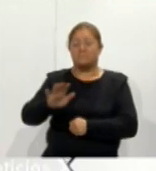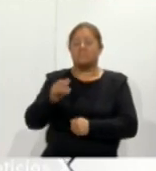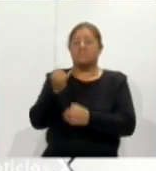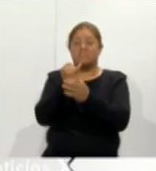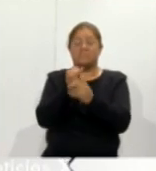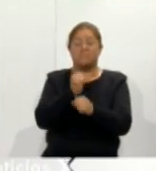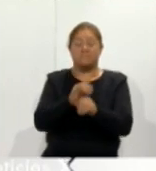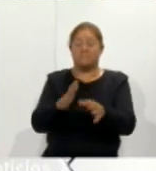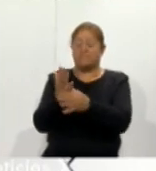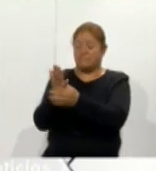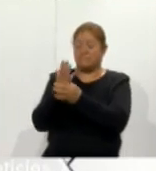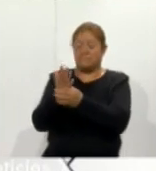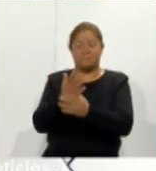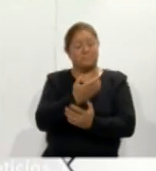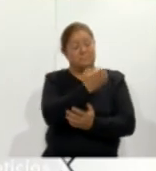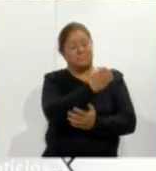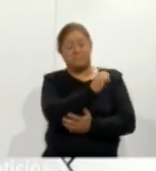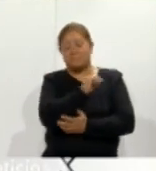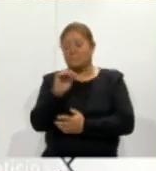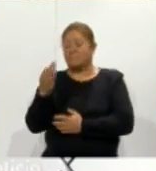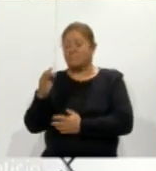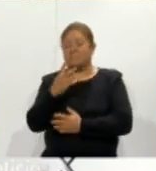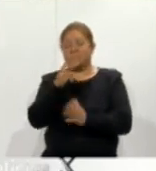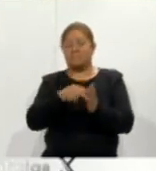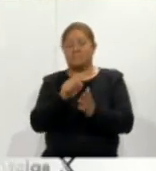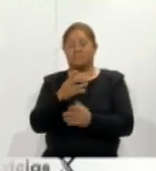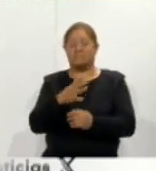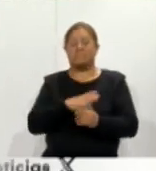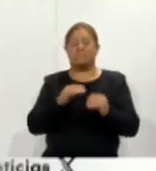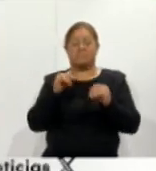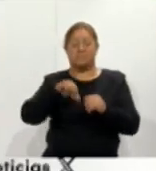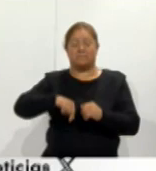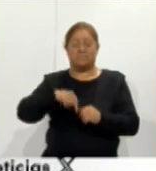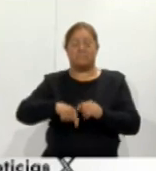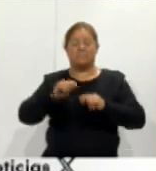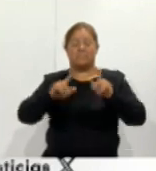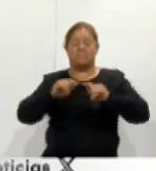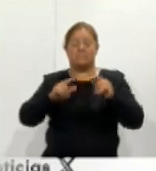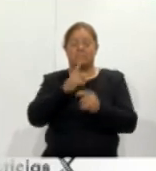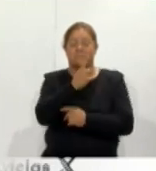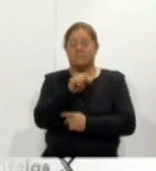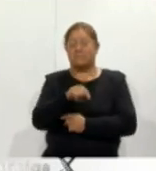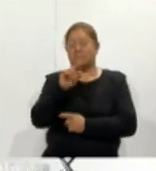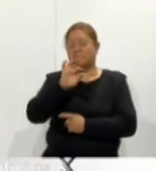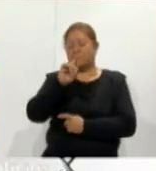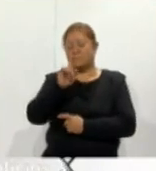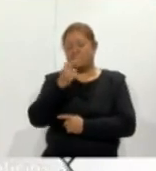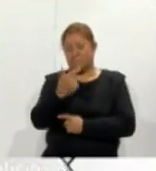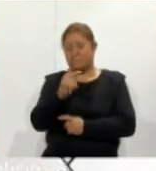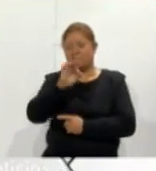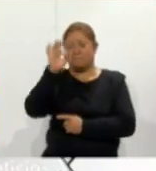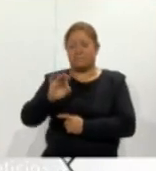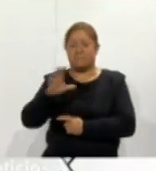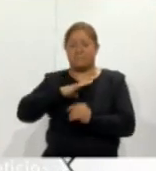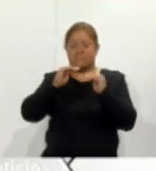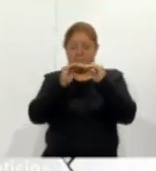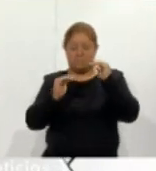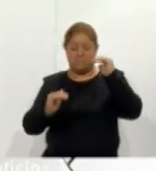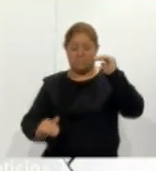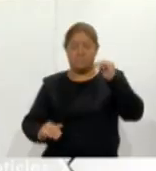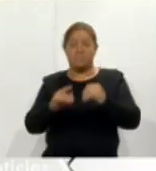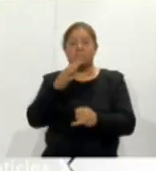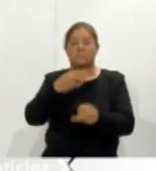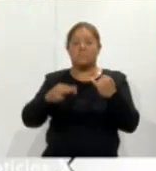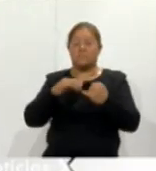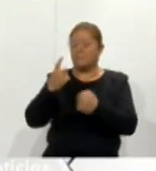que de enero a febrero del 2024 en la entidad disminuyó en 1.7% la incidencia delictiva y en el último año tuvo